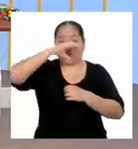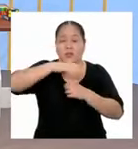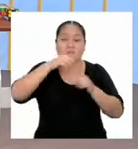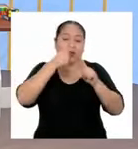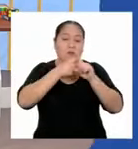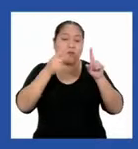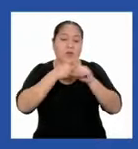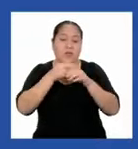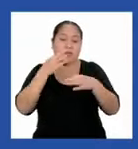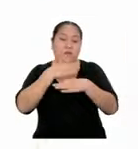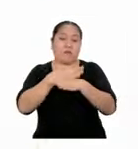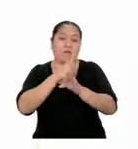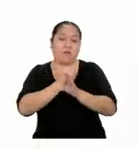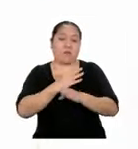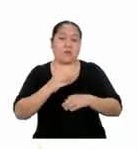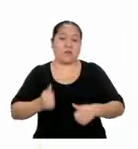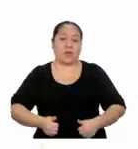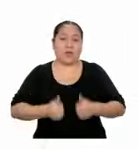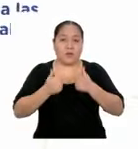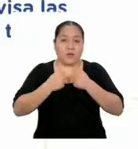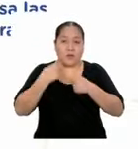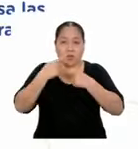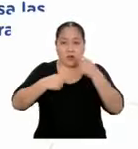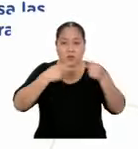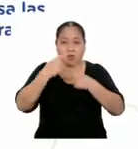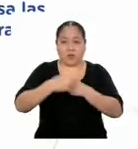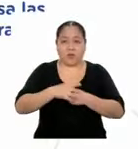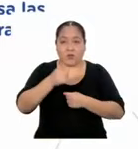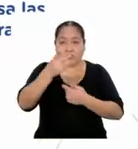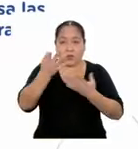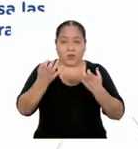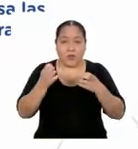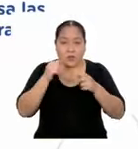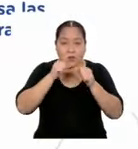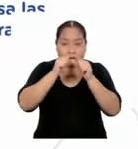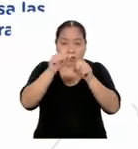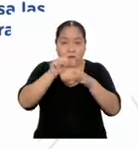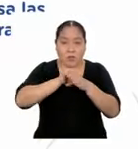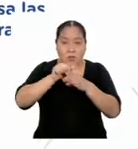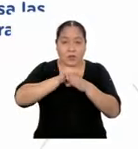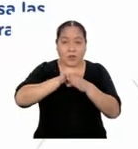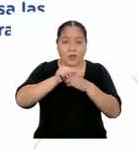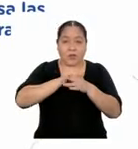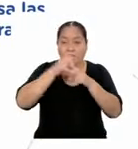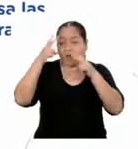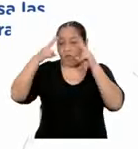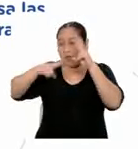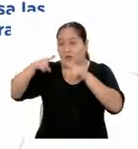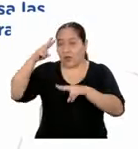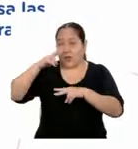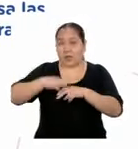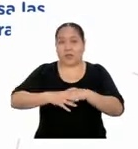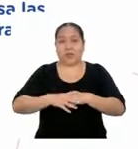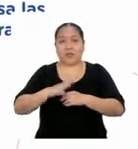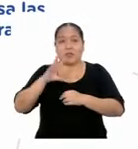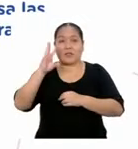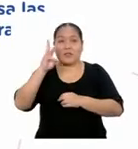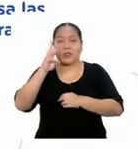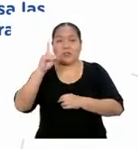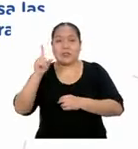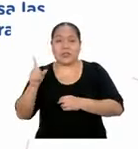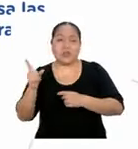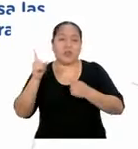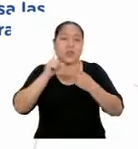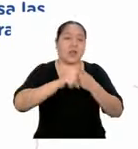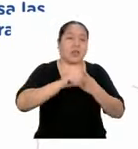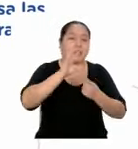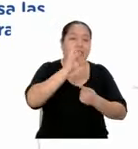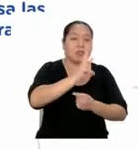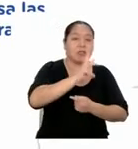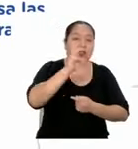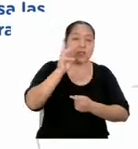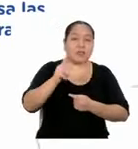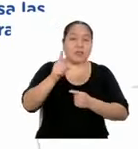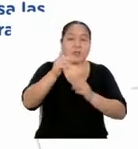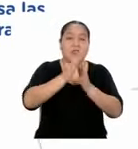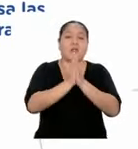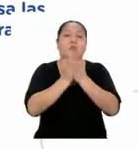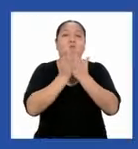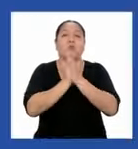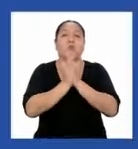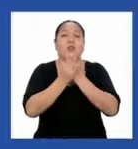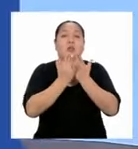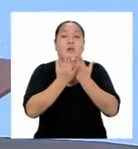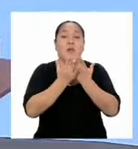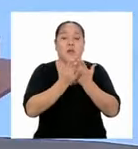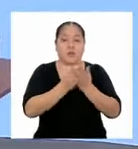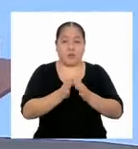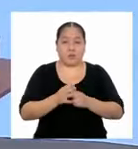de la vida cotidiana. Si quieres seguir practicando, revisa las páginas de las 61 a las 66 de tu cuaderno de